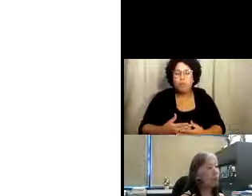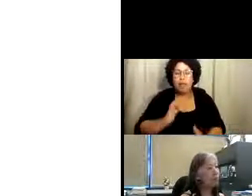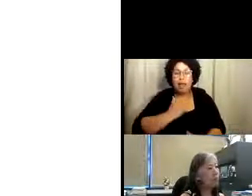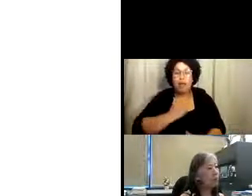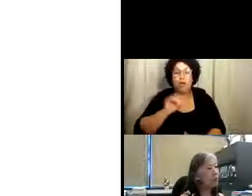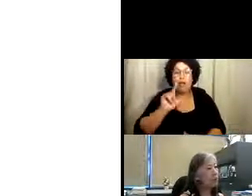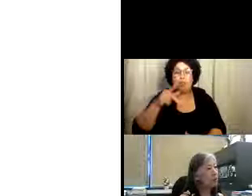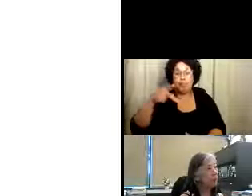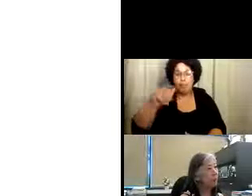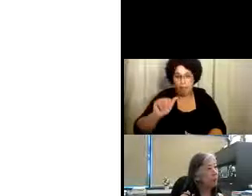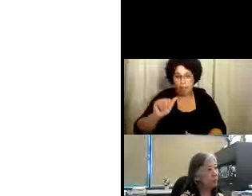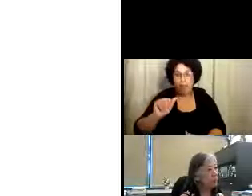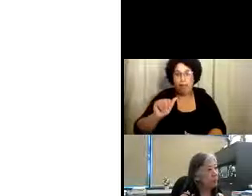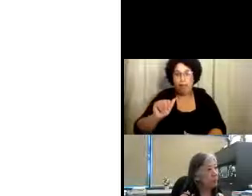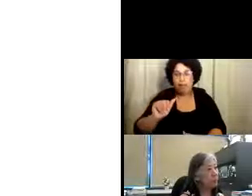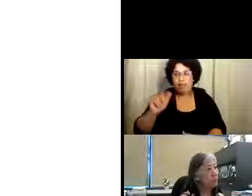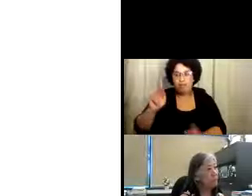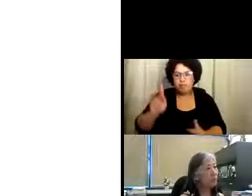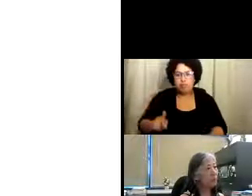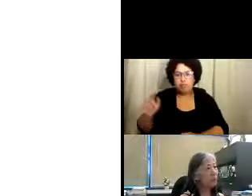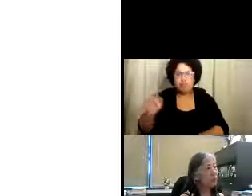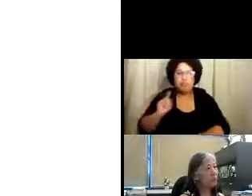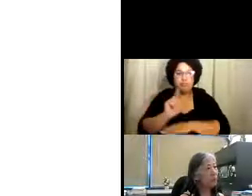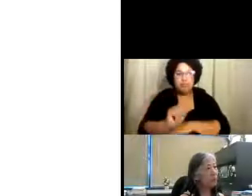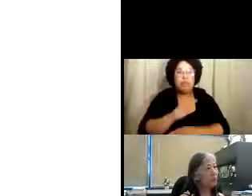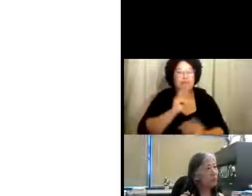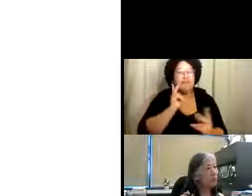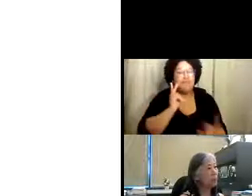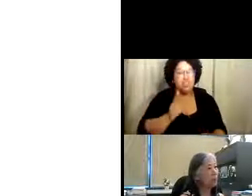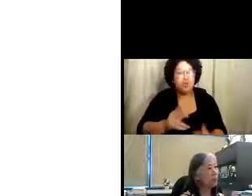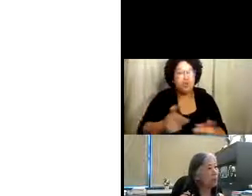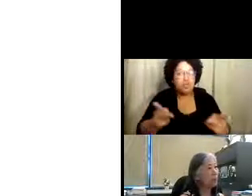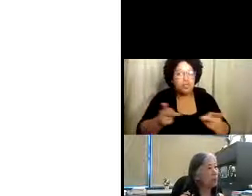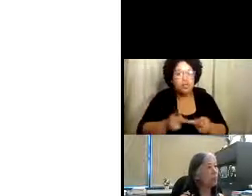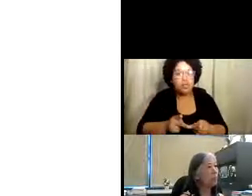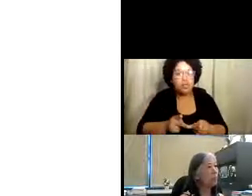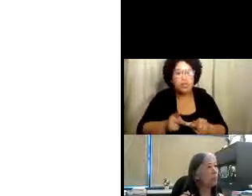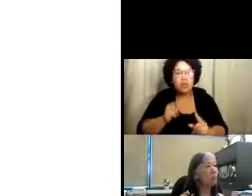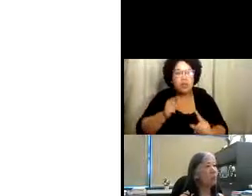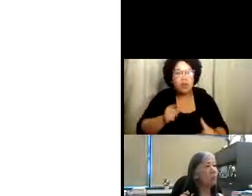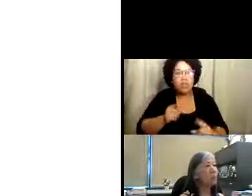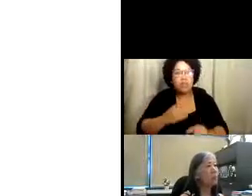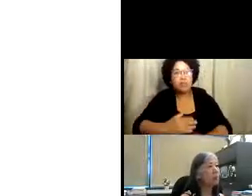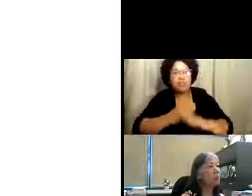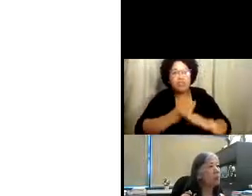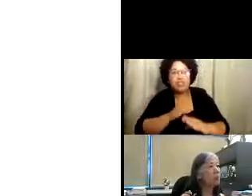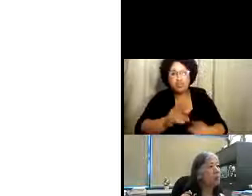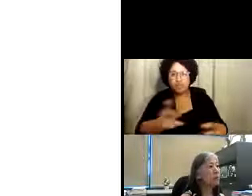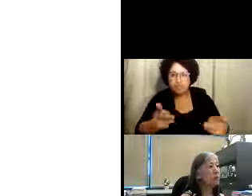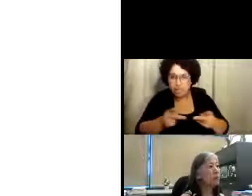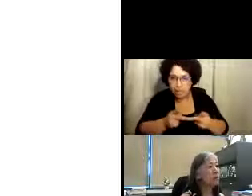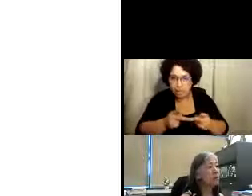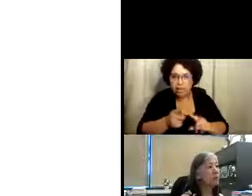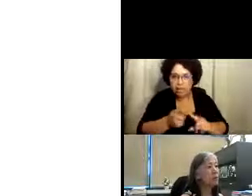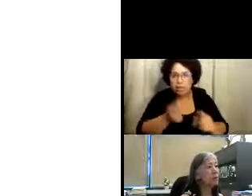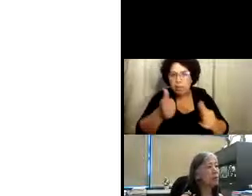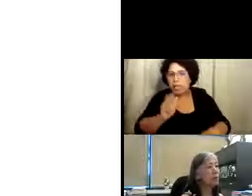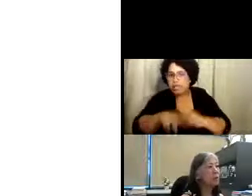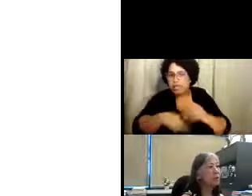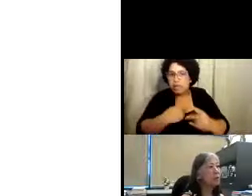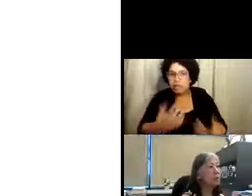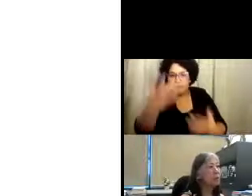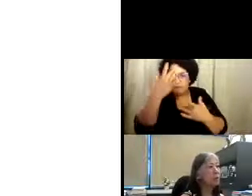Y como recordatorio, nuestros LPAs van a venir a la instalación físicamente y van a tomar medidas para asegurarnos,